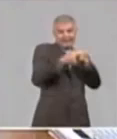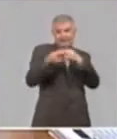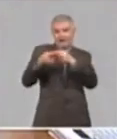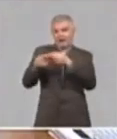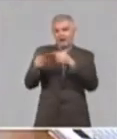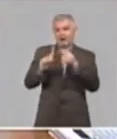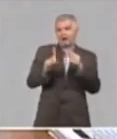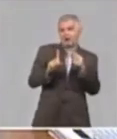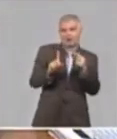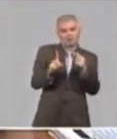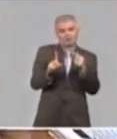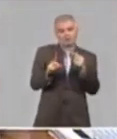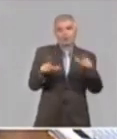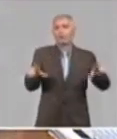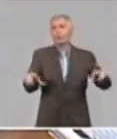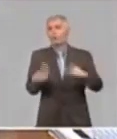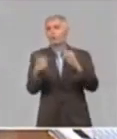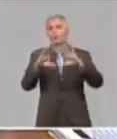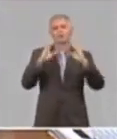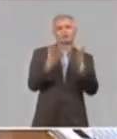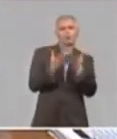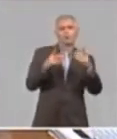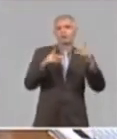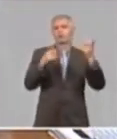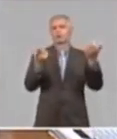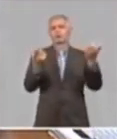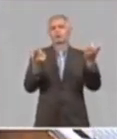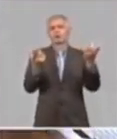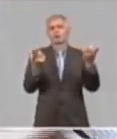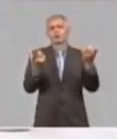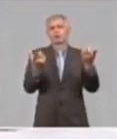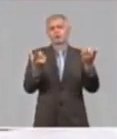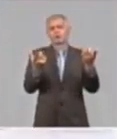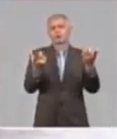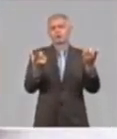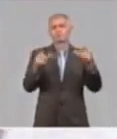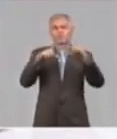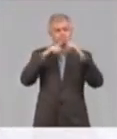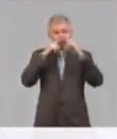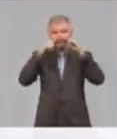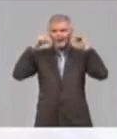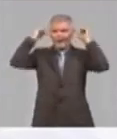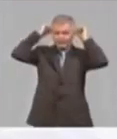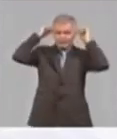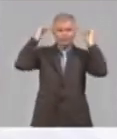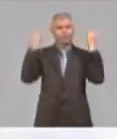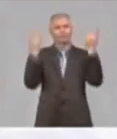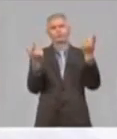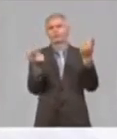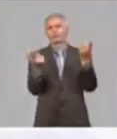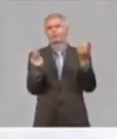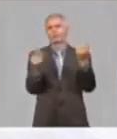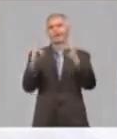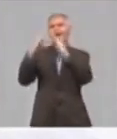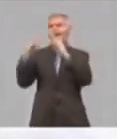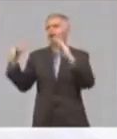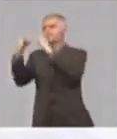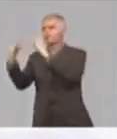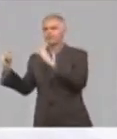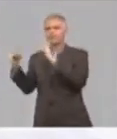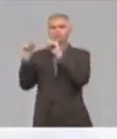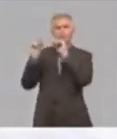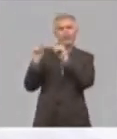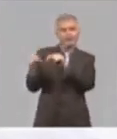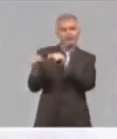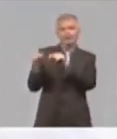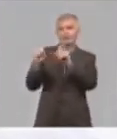las cosas establecidas, lo que tiene que ver con los nazobuco, en los mismos campamentos que me hablen los temas del